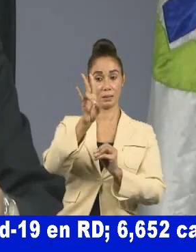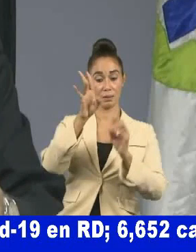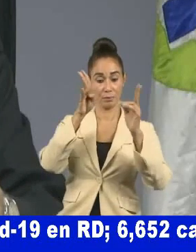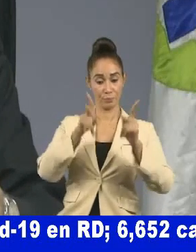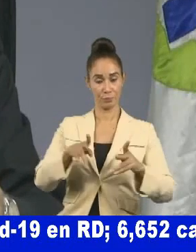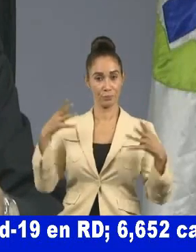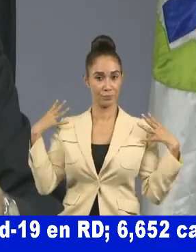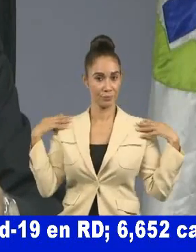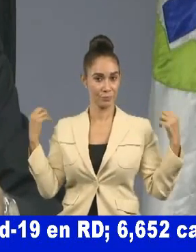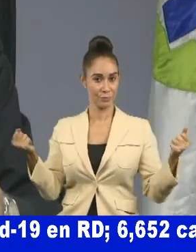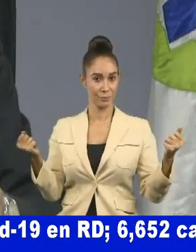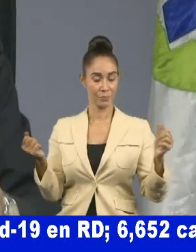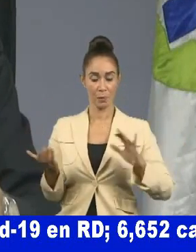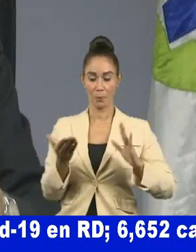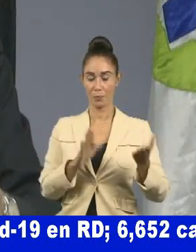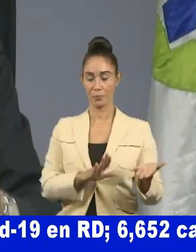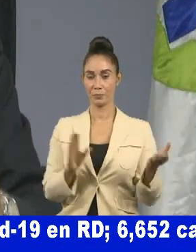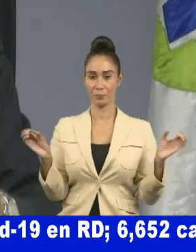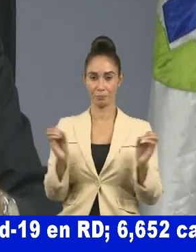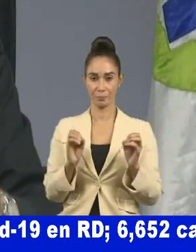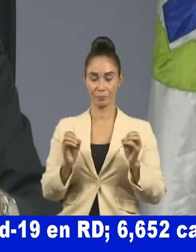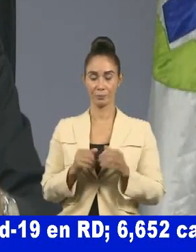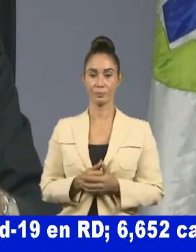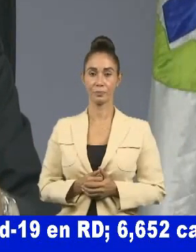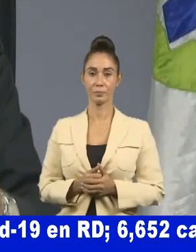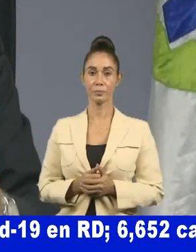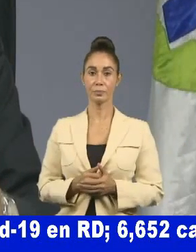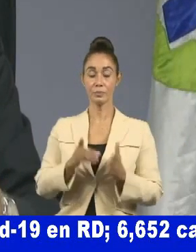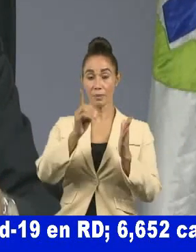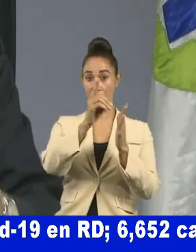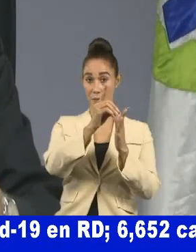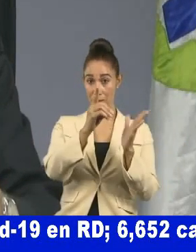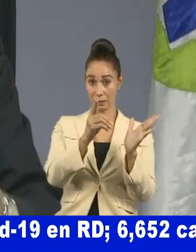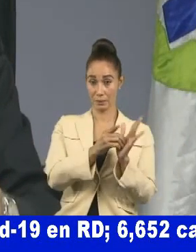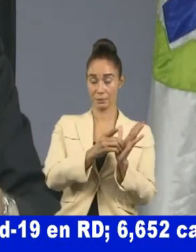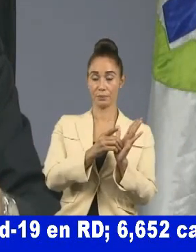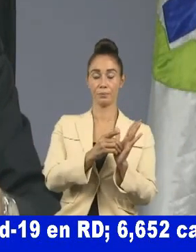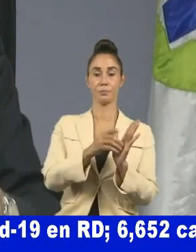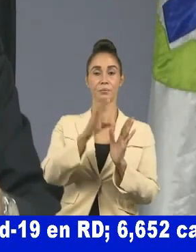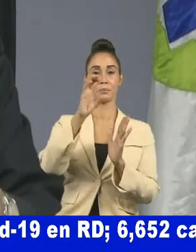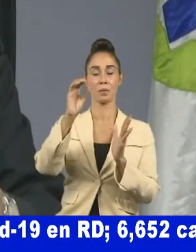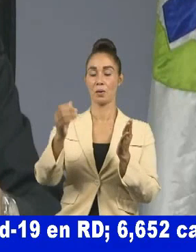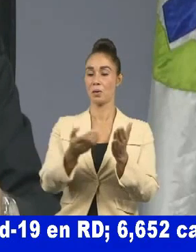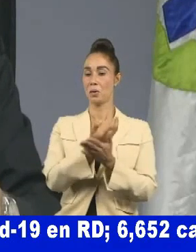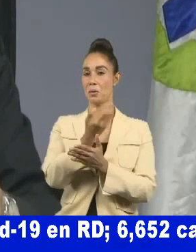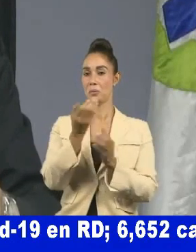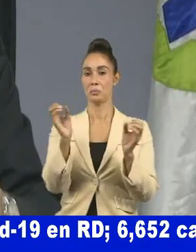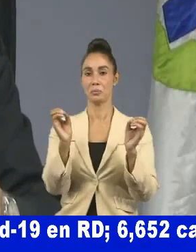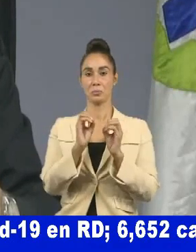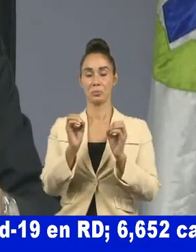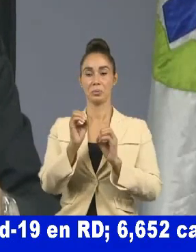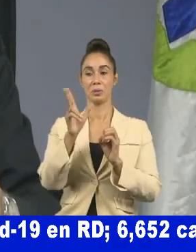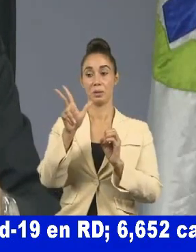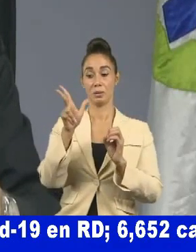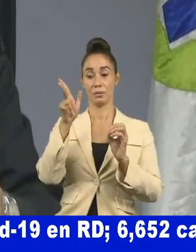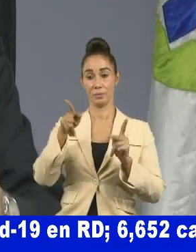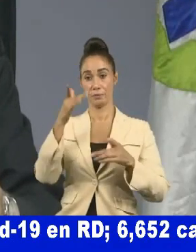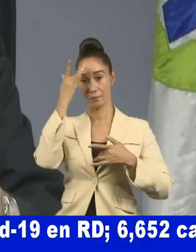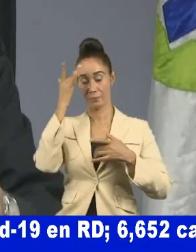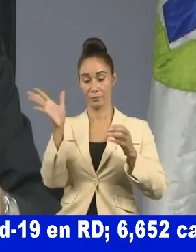recuperados 0 fallecimiento Dajabón 0 casos 0 casos 3